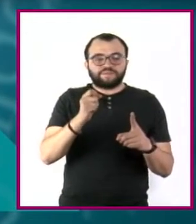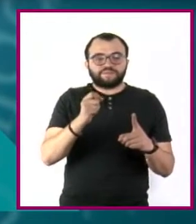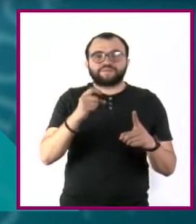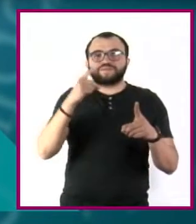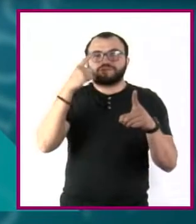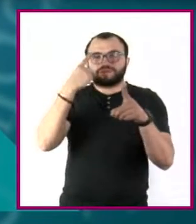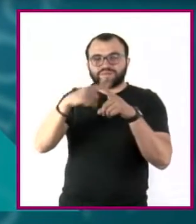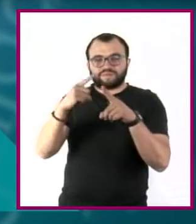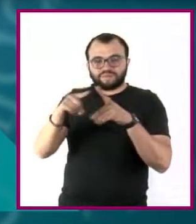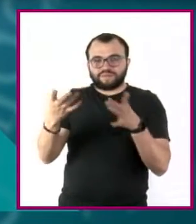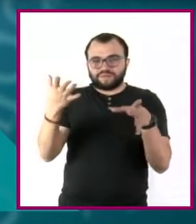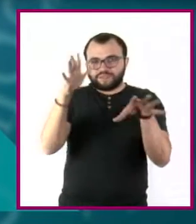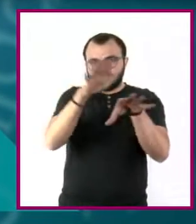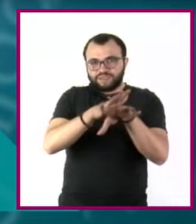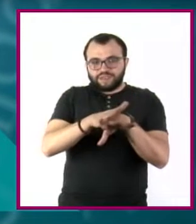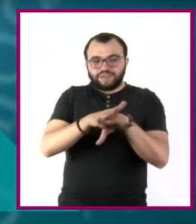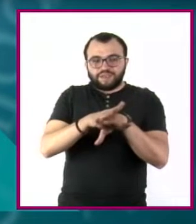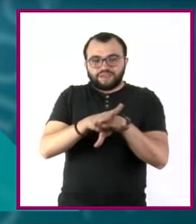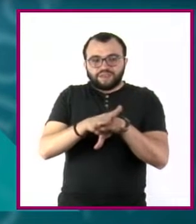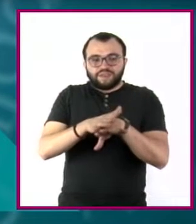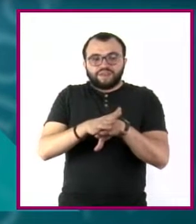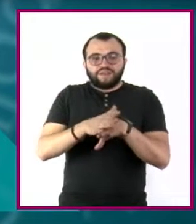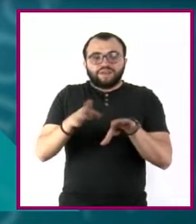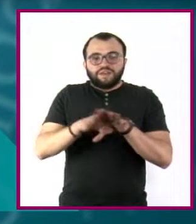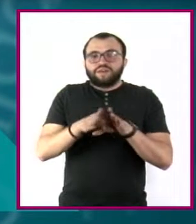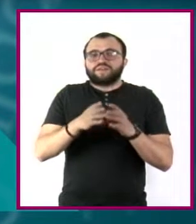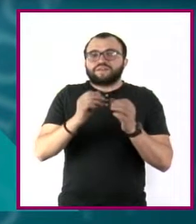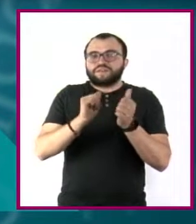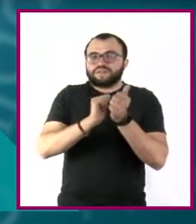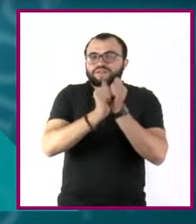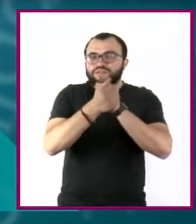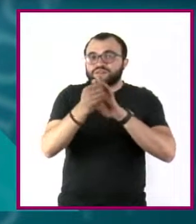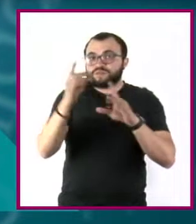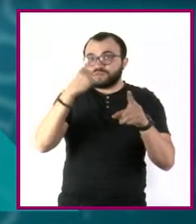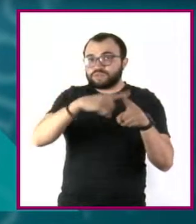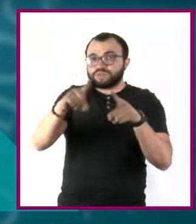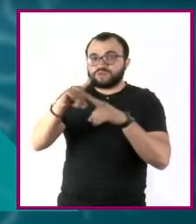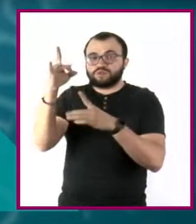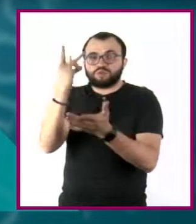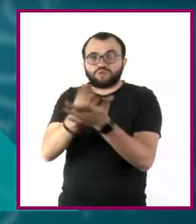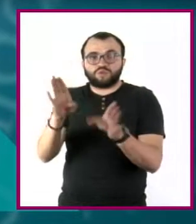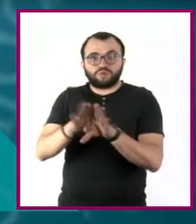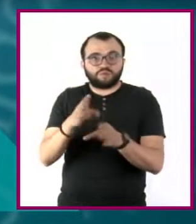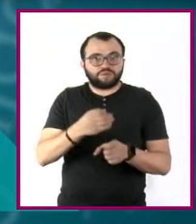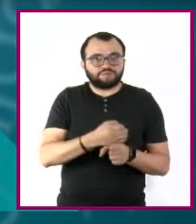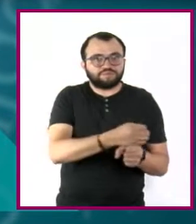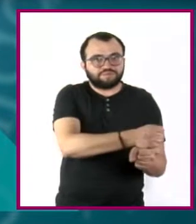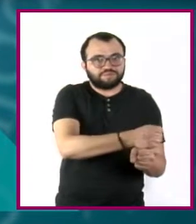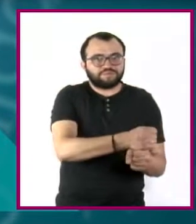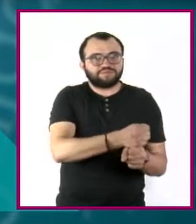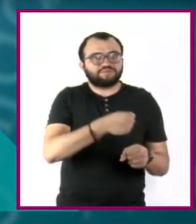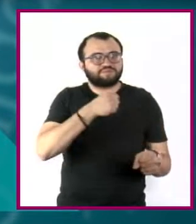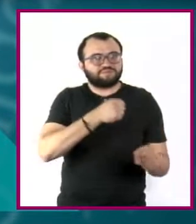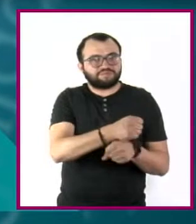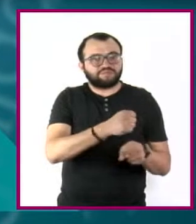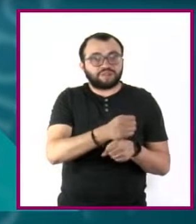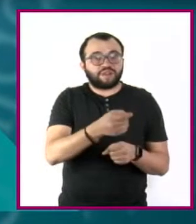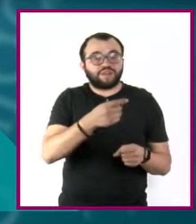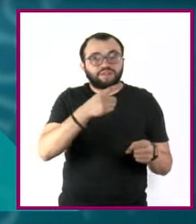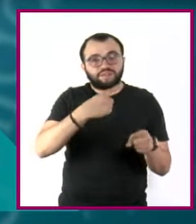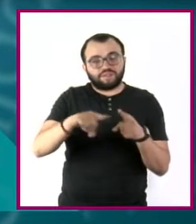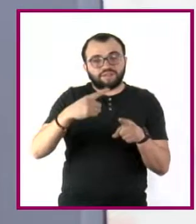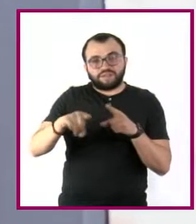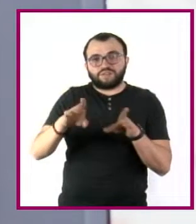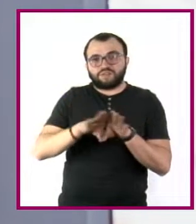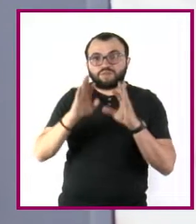múltiples formas de discriminación se intersectan creando una forma distinta y única de opresión y se distingue de cada forma de discriminación